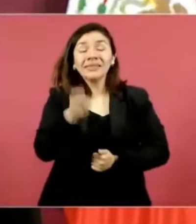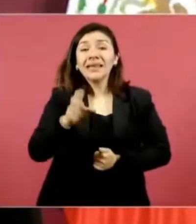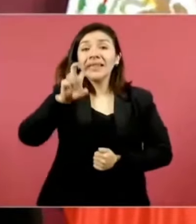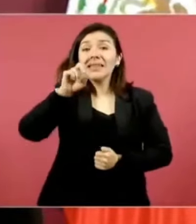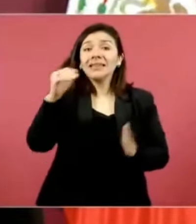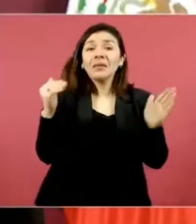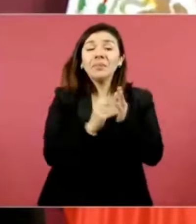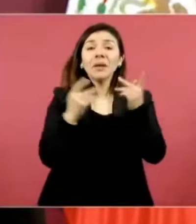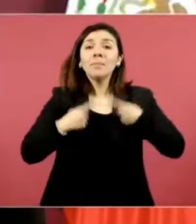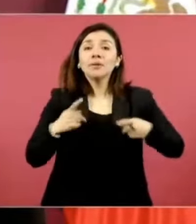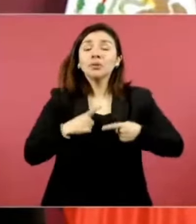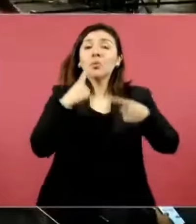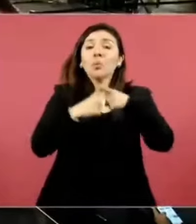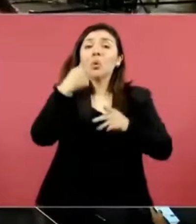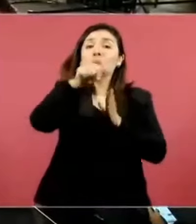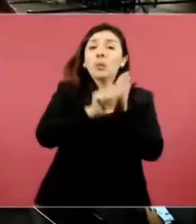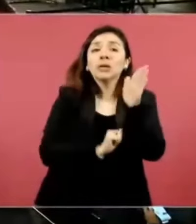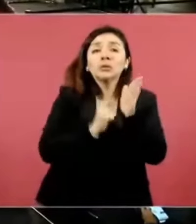mensuales